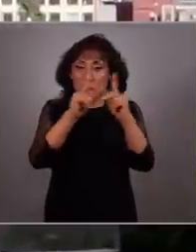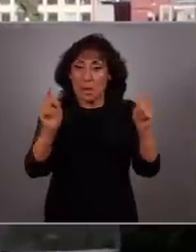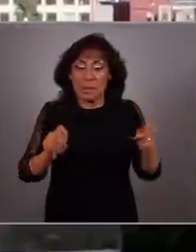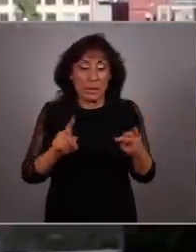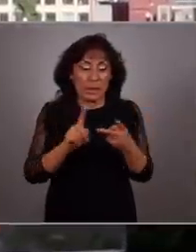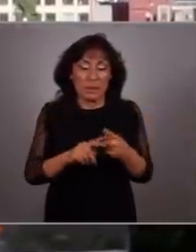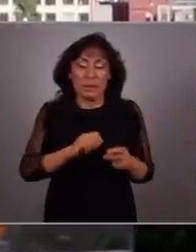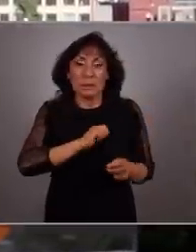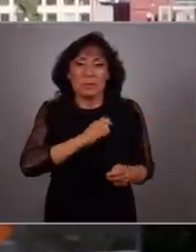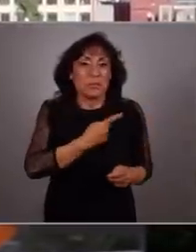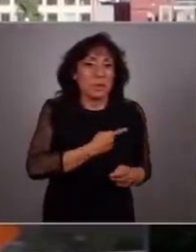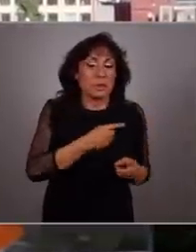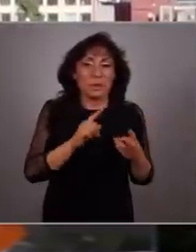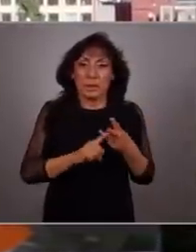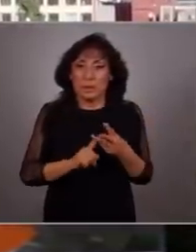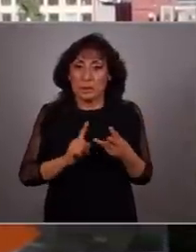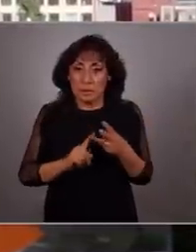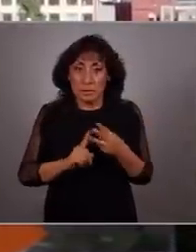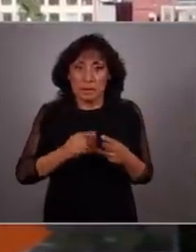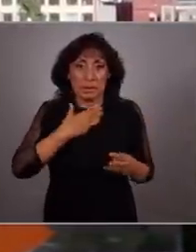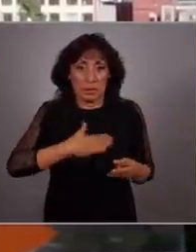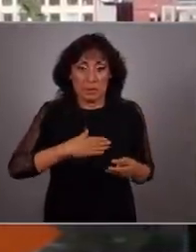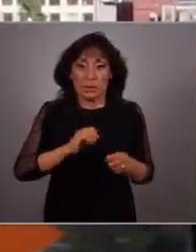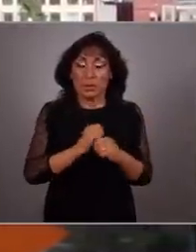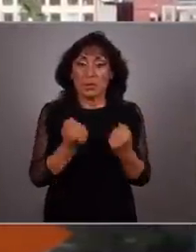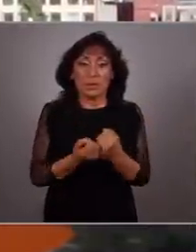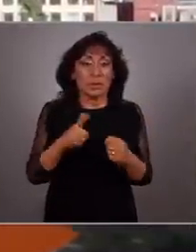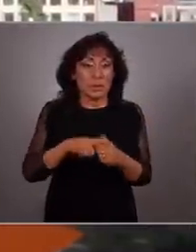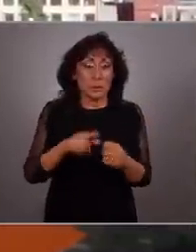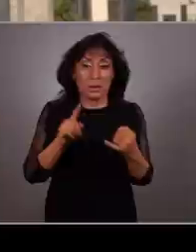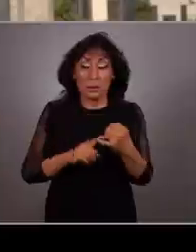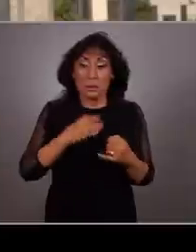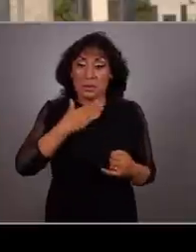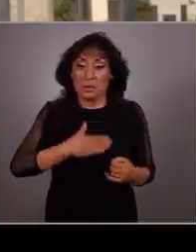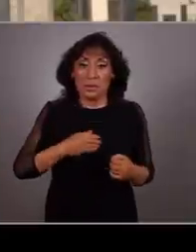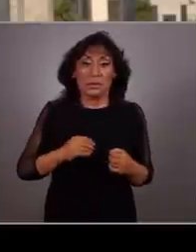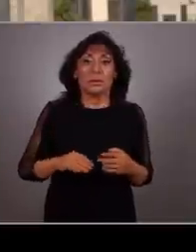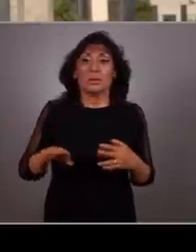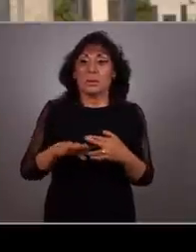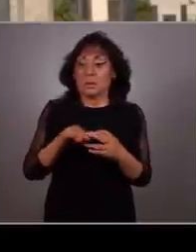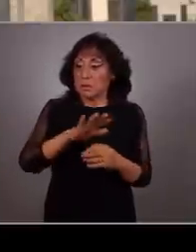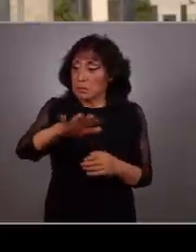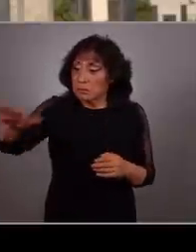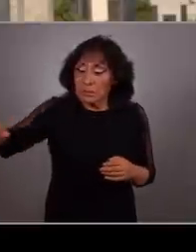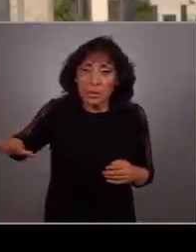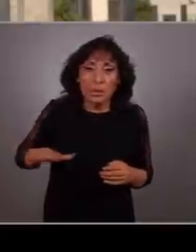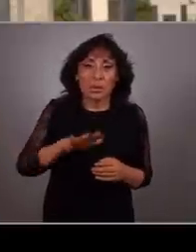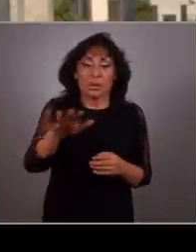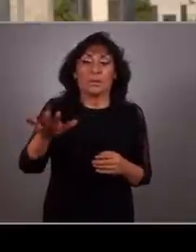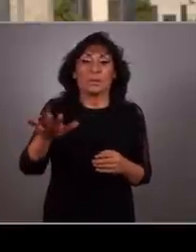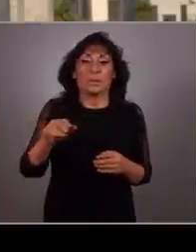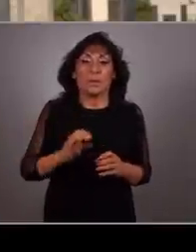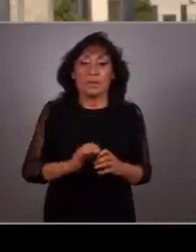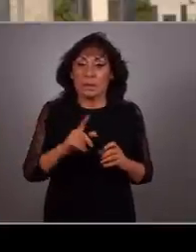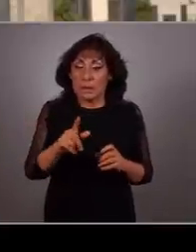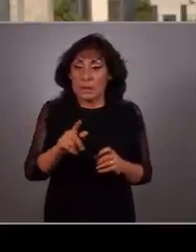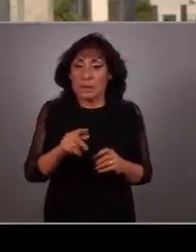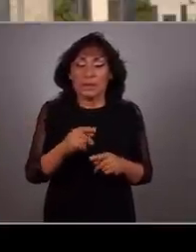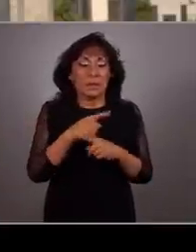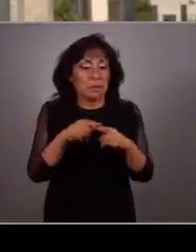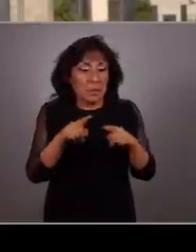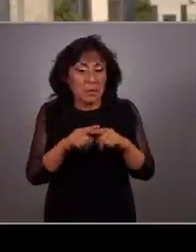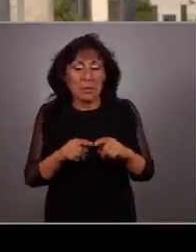paz, por la salud, por la justicia social y la justicia ambiental. La evolución mexicana se hace en plural